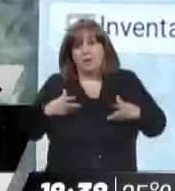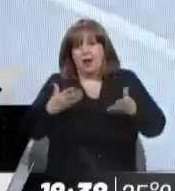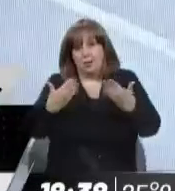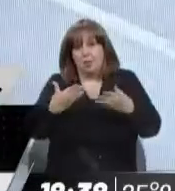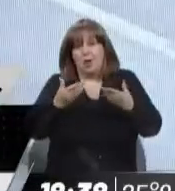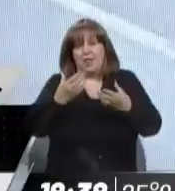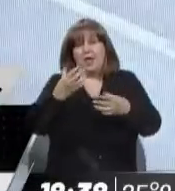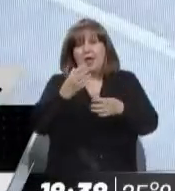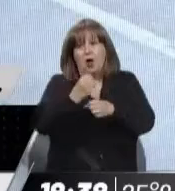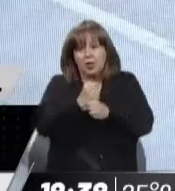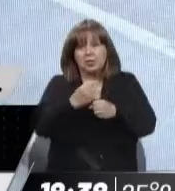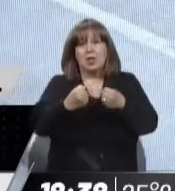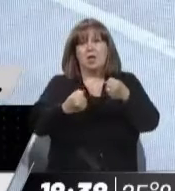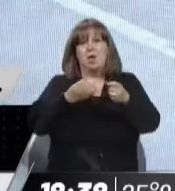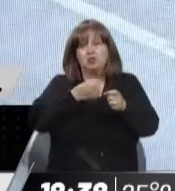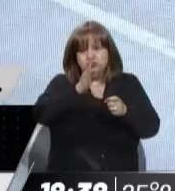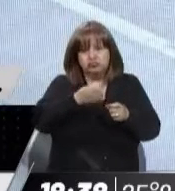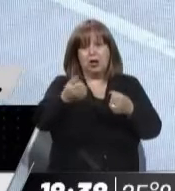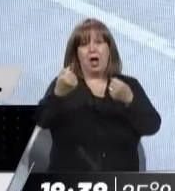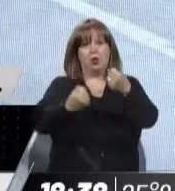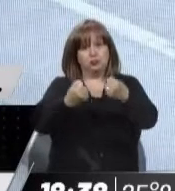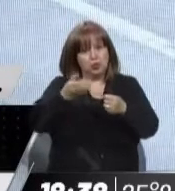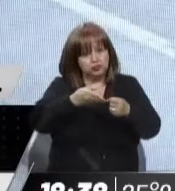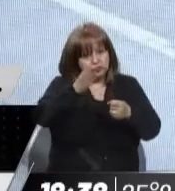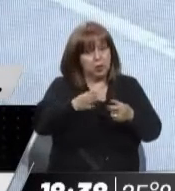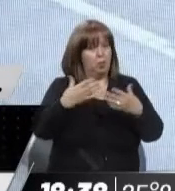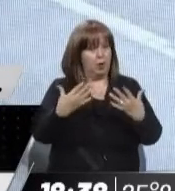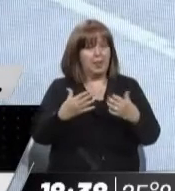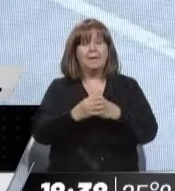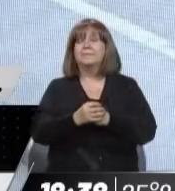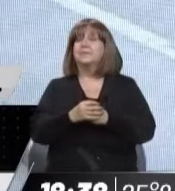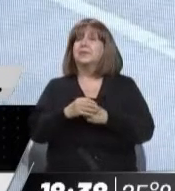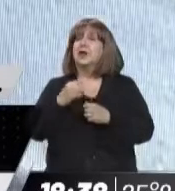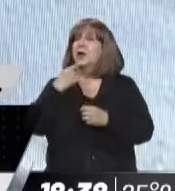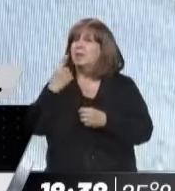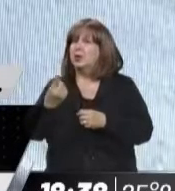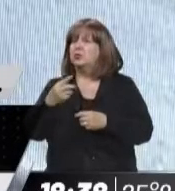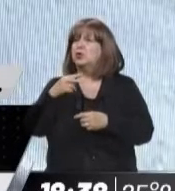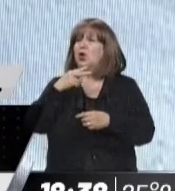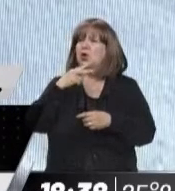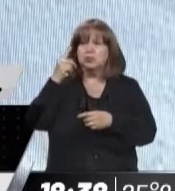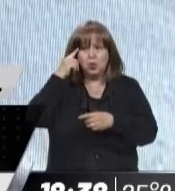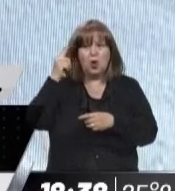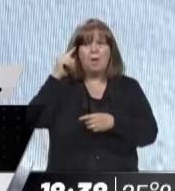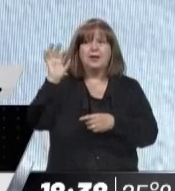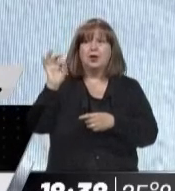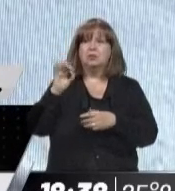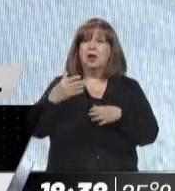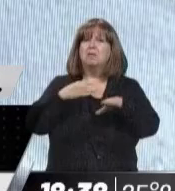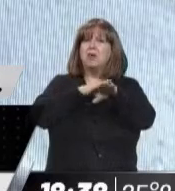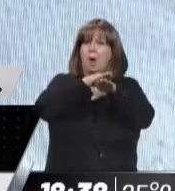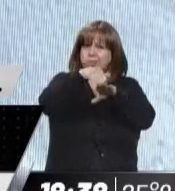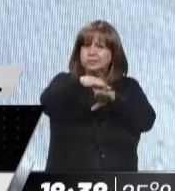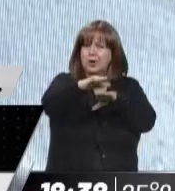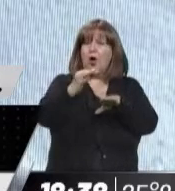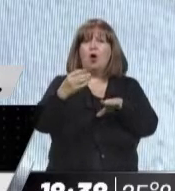vehículos. ¿Consideran desde Vialidad Nacional que el accidente se produjo por desperfectos en la ruta o tiene que ver más con un